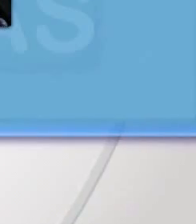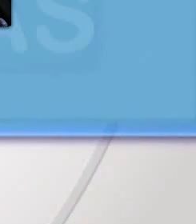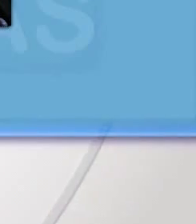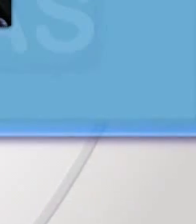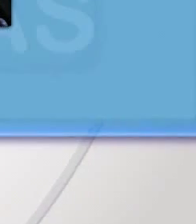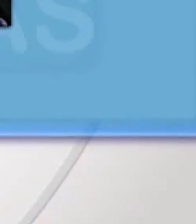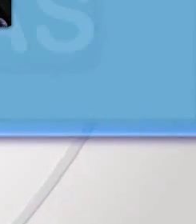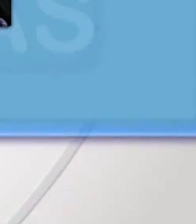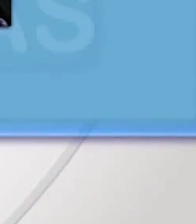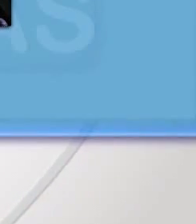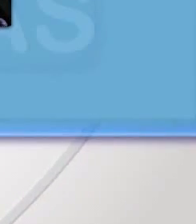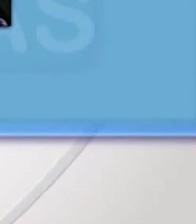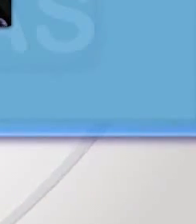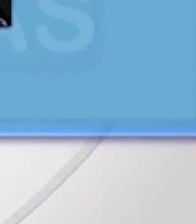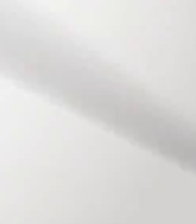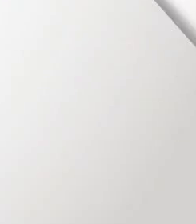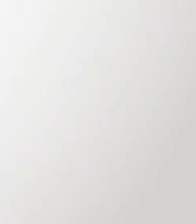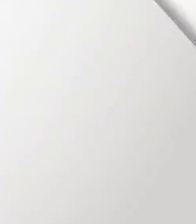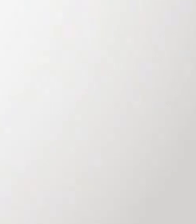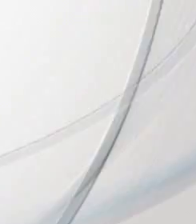Parlamento Laboral Ecuadoriano.